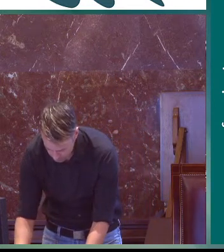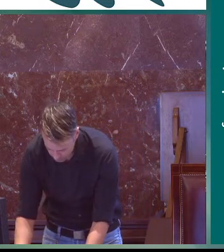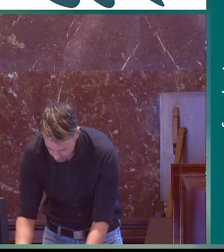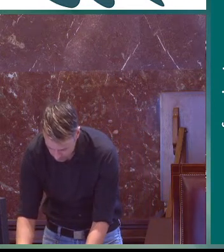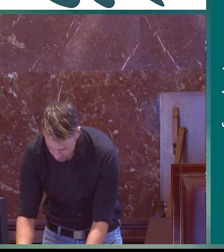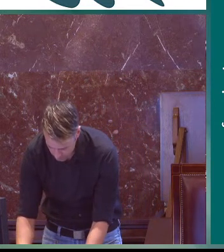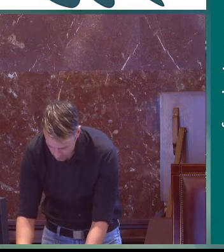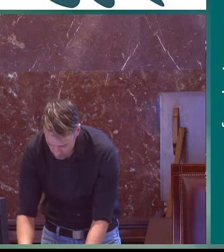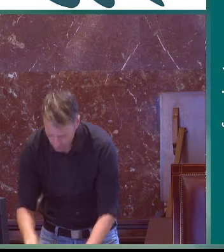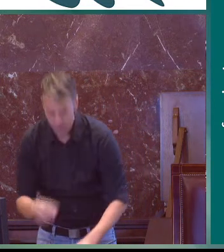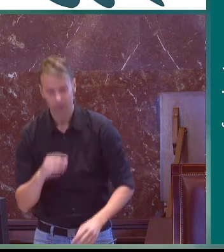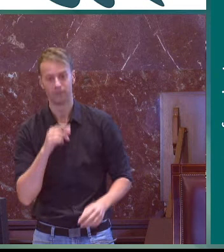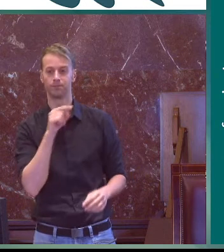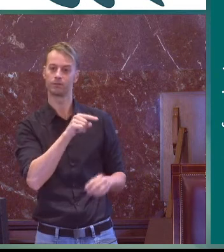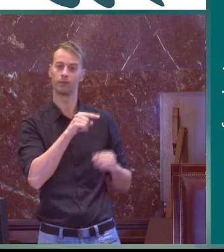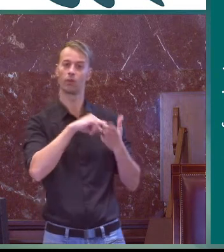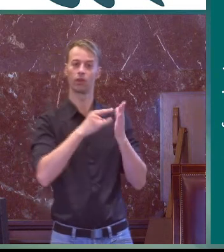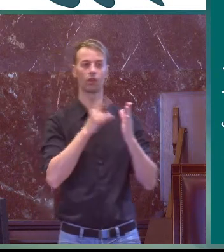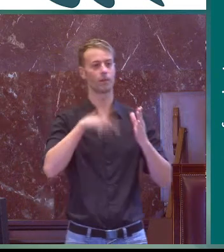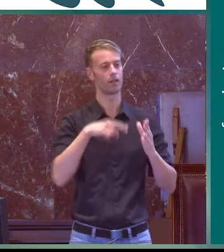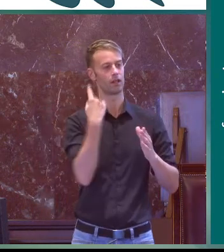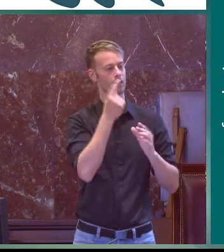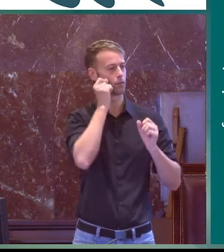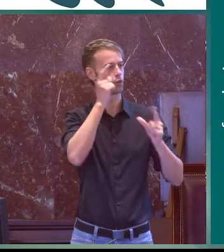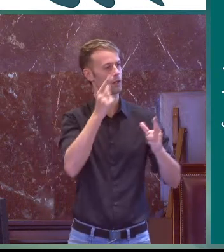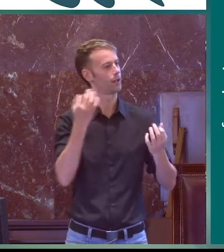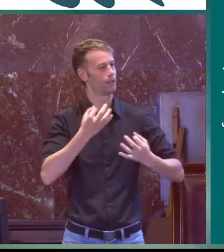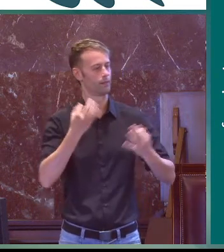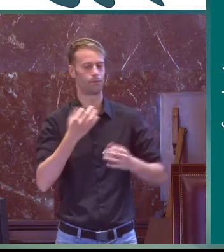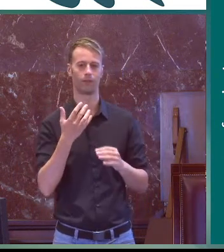que el trabajo no quedase solo en el libro blanco, sino que se continuase con él.